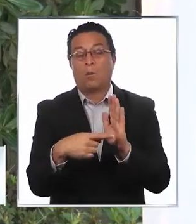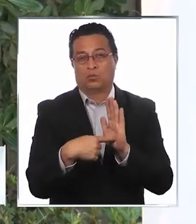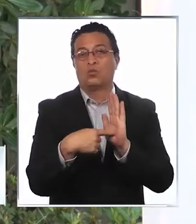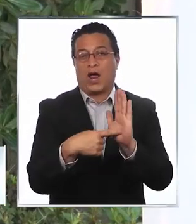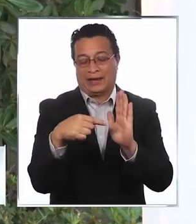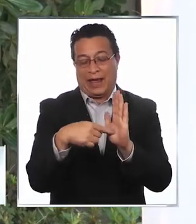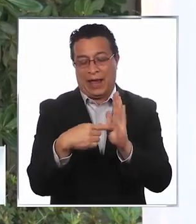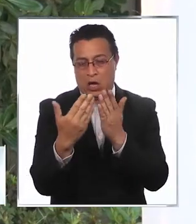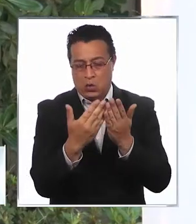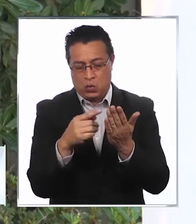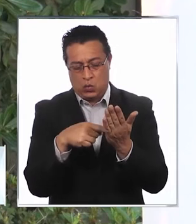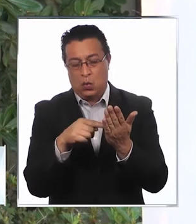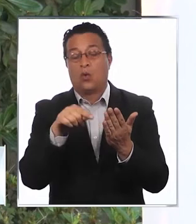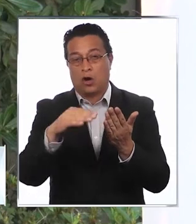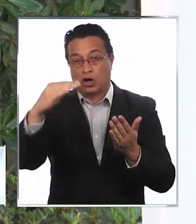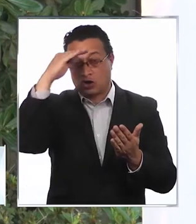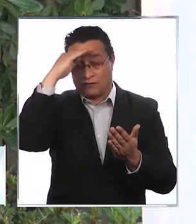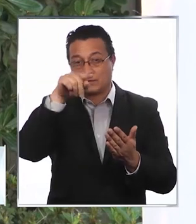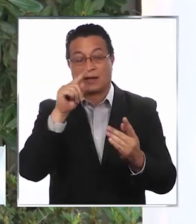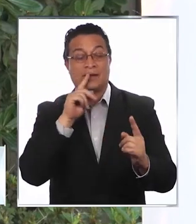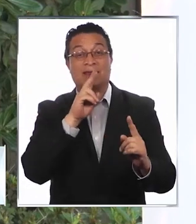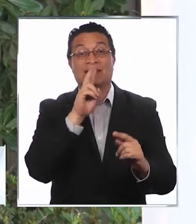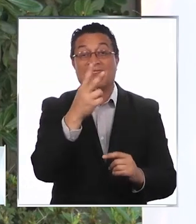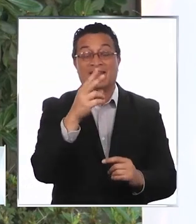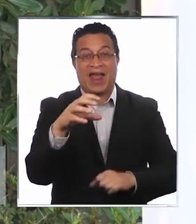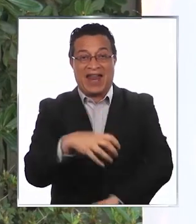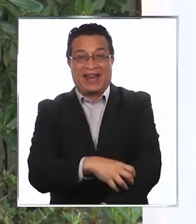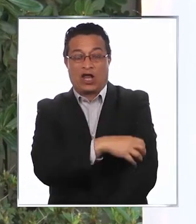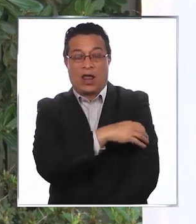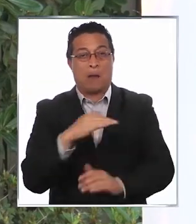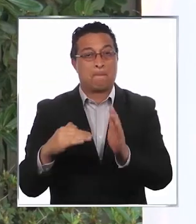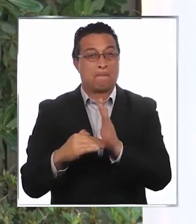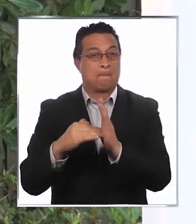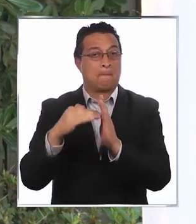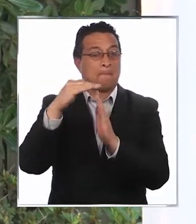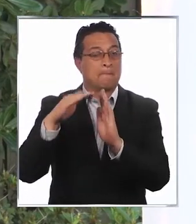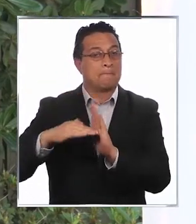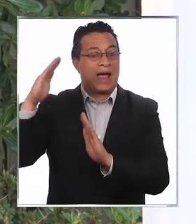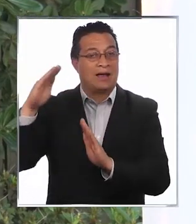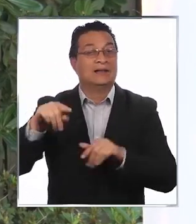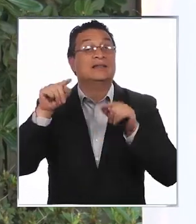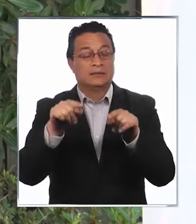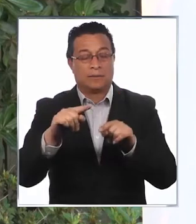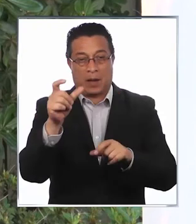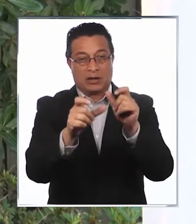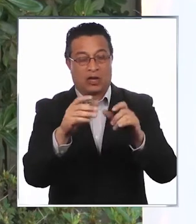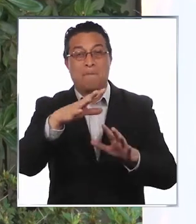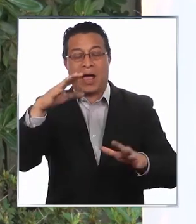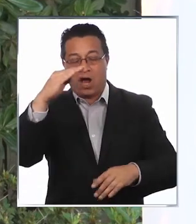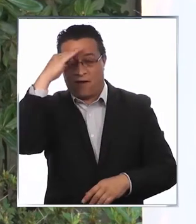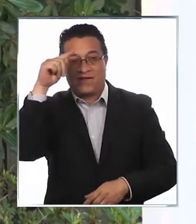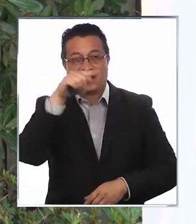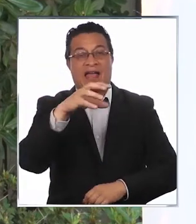muestran en realidad, es que la confianza en la televisión regional ha ido aumentando a lo largo del tiempo. Es decir, la gente confía en sus